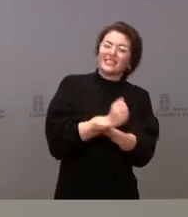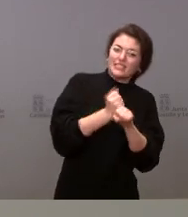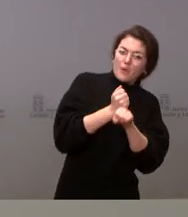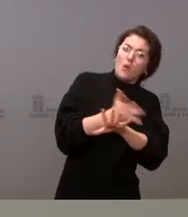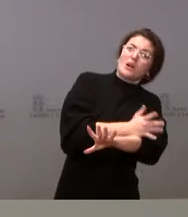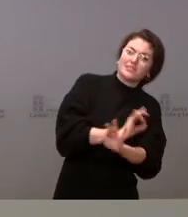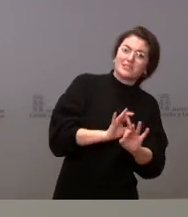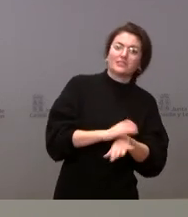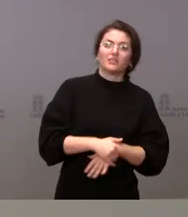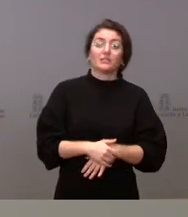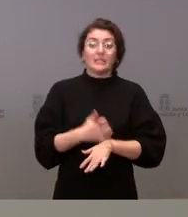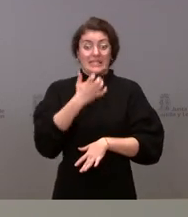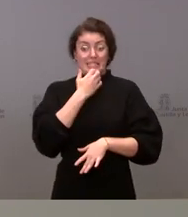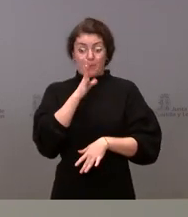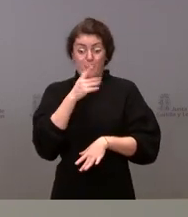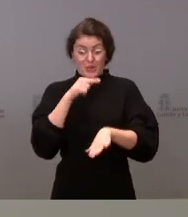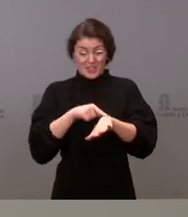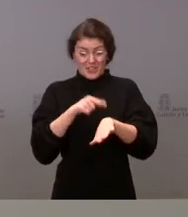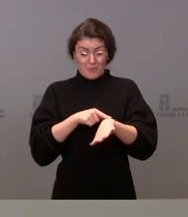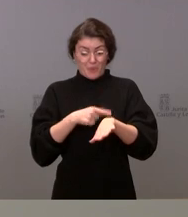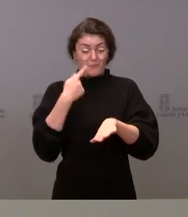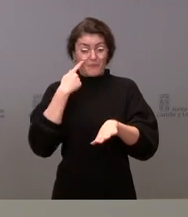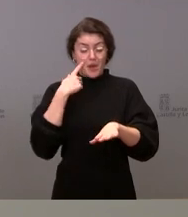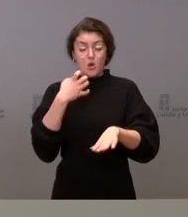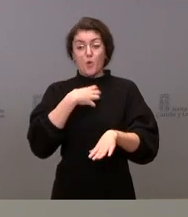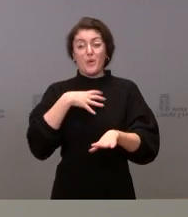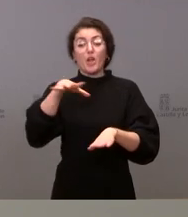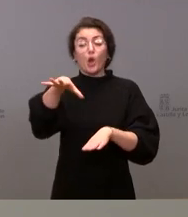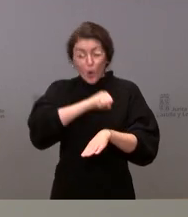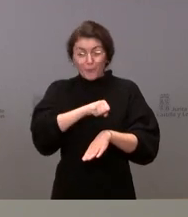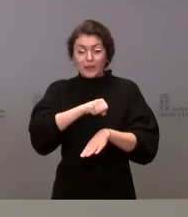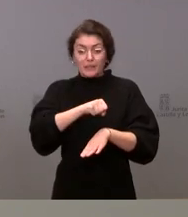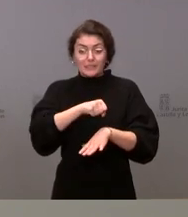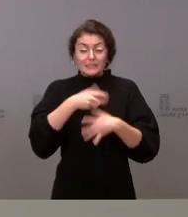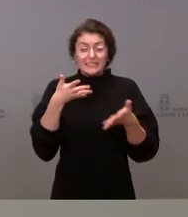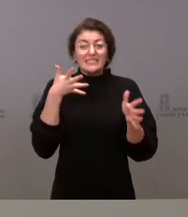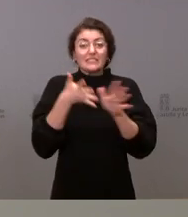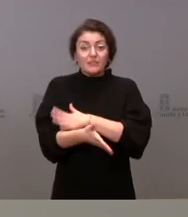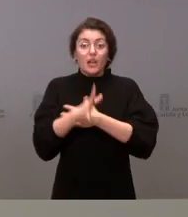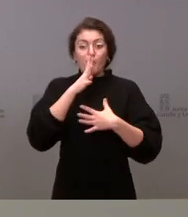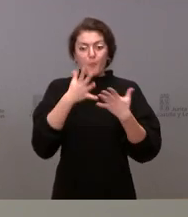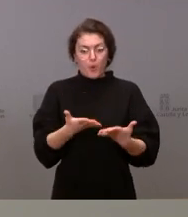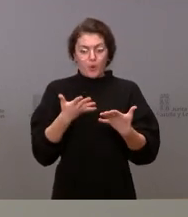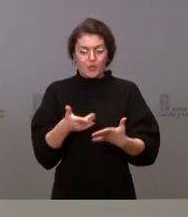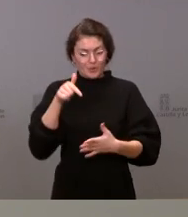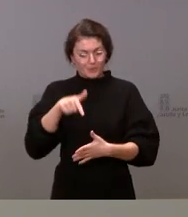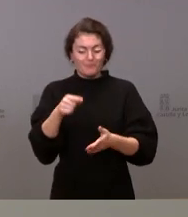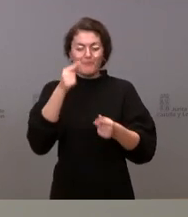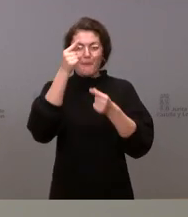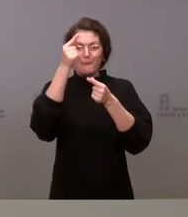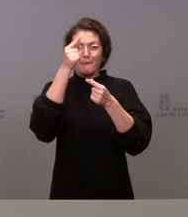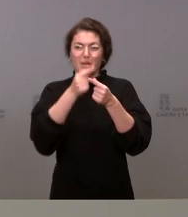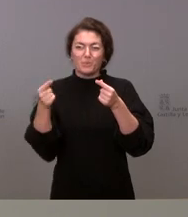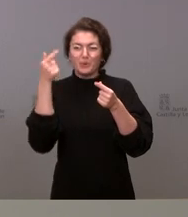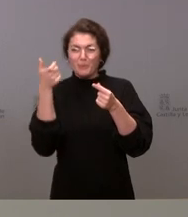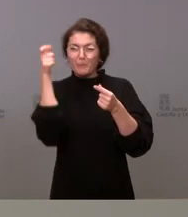ve que no se va a poder hacer la compra del acelerador lineal pues es el motivo por el que no estaba pero también he de decir